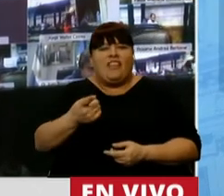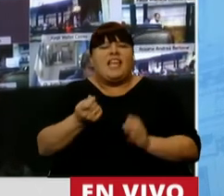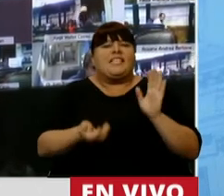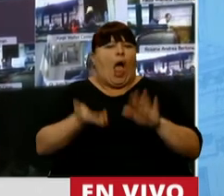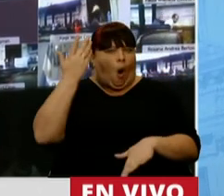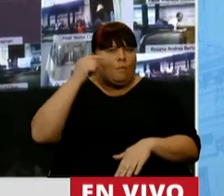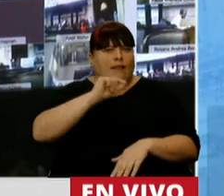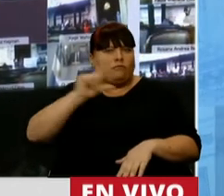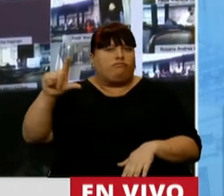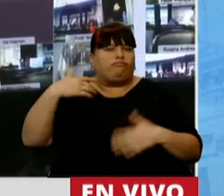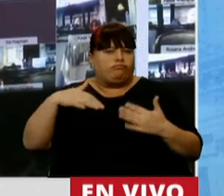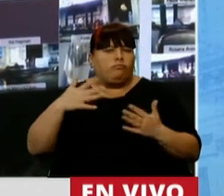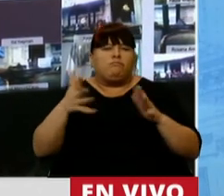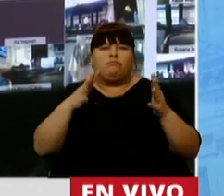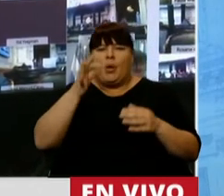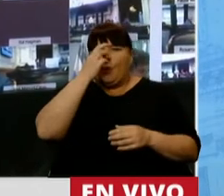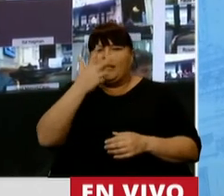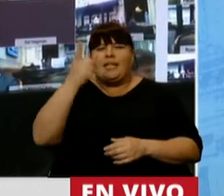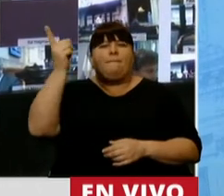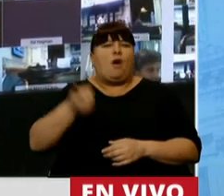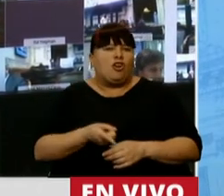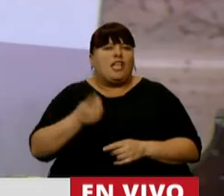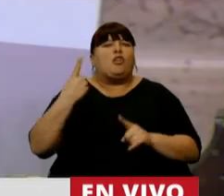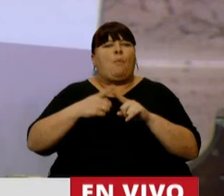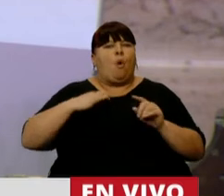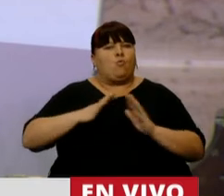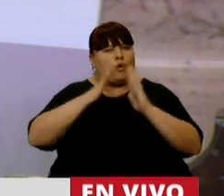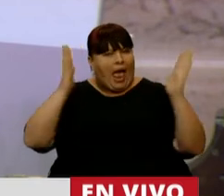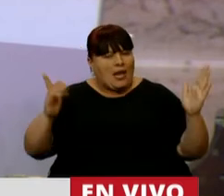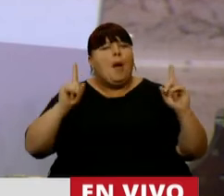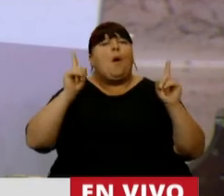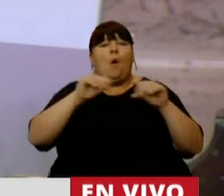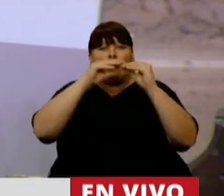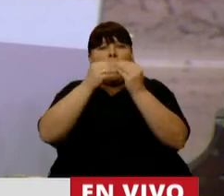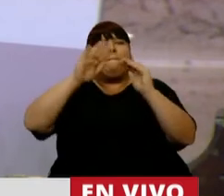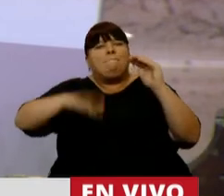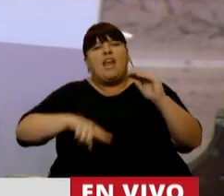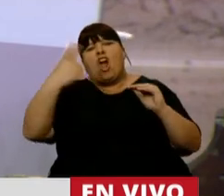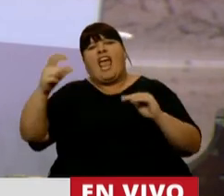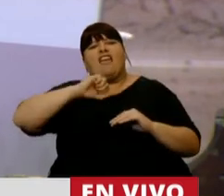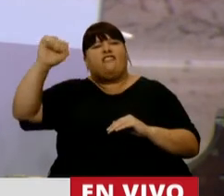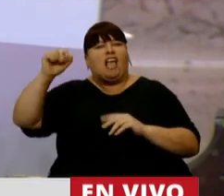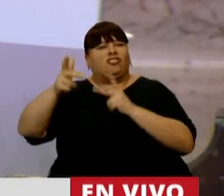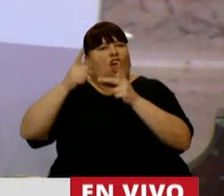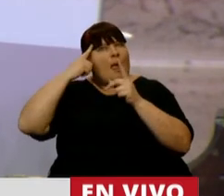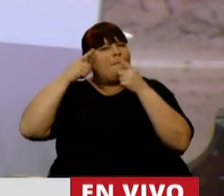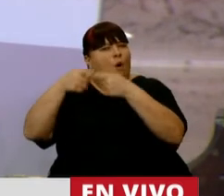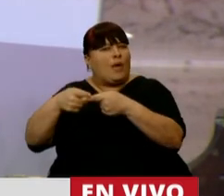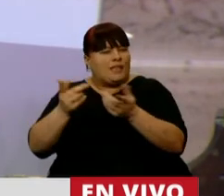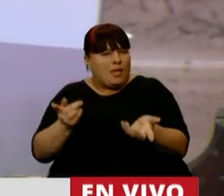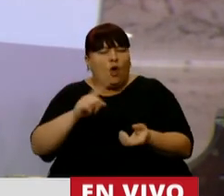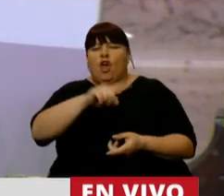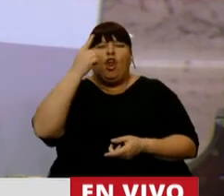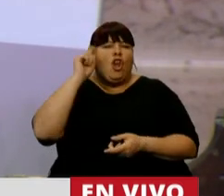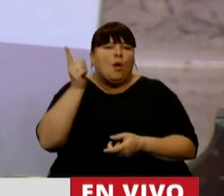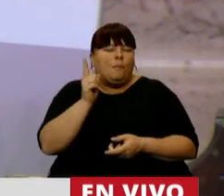incrementos nominales cercanos al 23% interanual, pero están por debajo de la inflación proyectada. Y no se